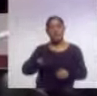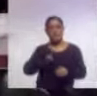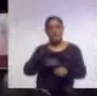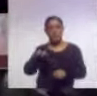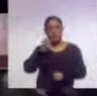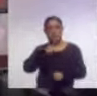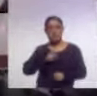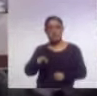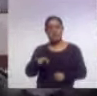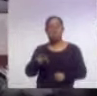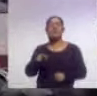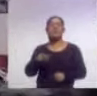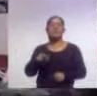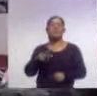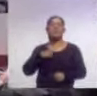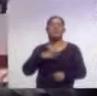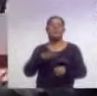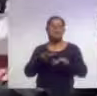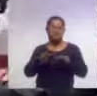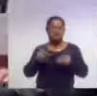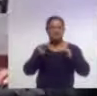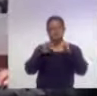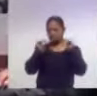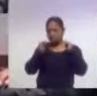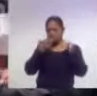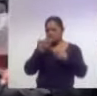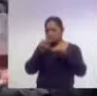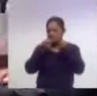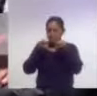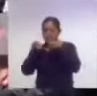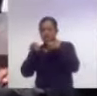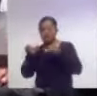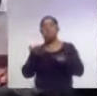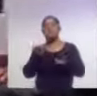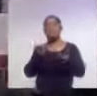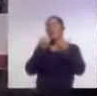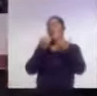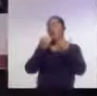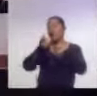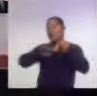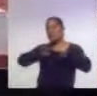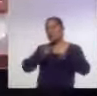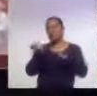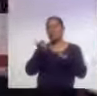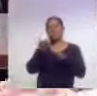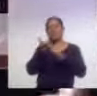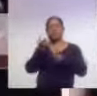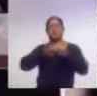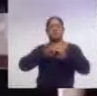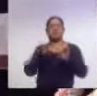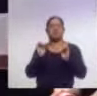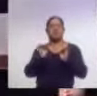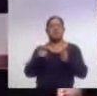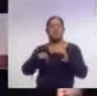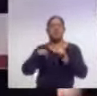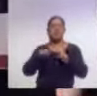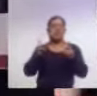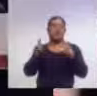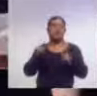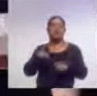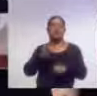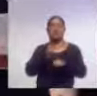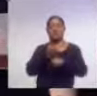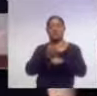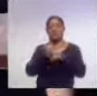mantener finanzas sanas y equilibradas, seguir como entidad sin deuda pública en el país y un estado con desigualdad